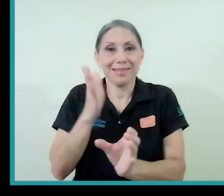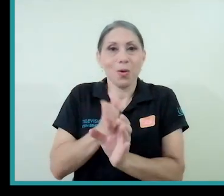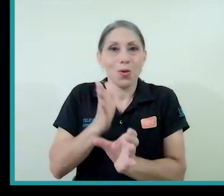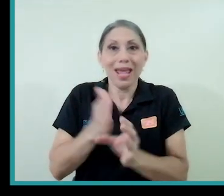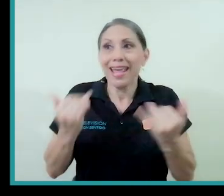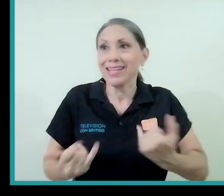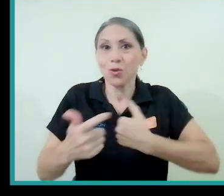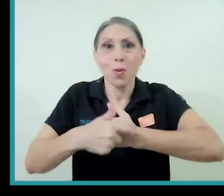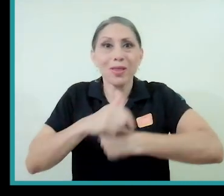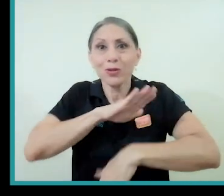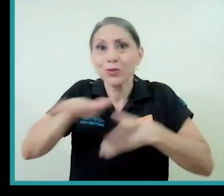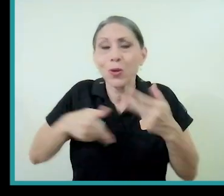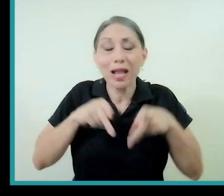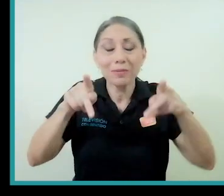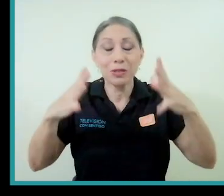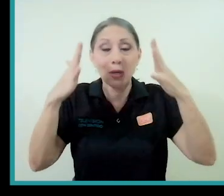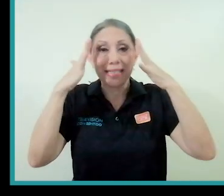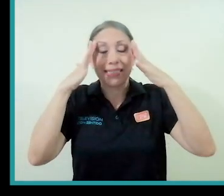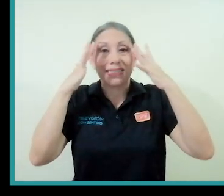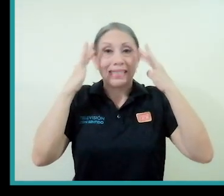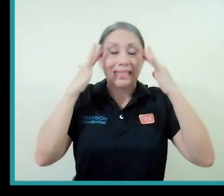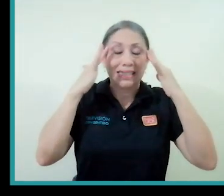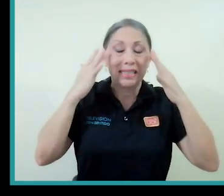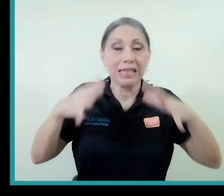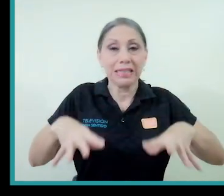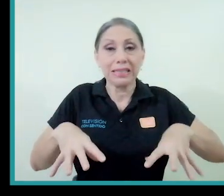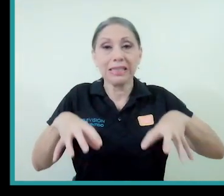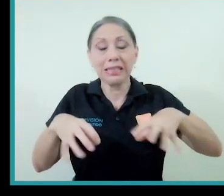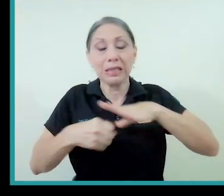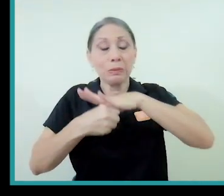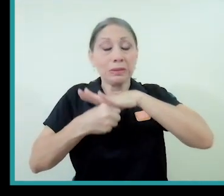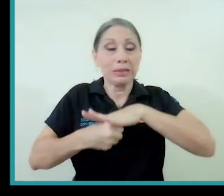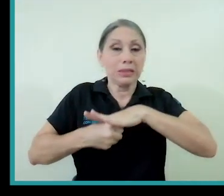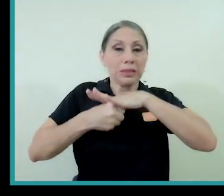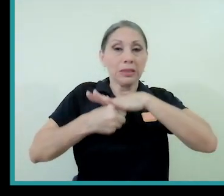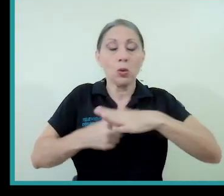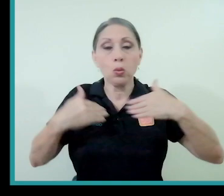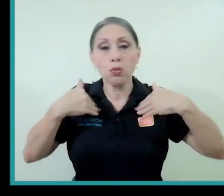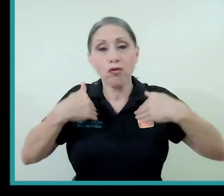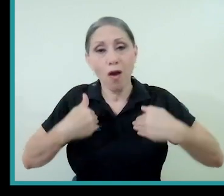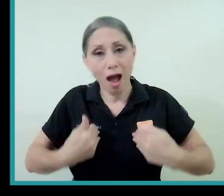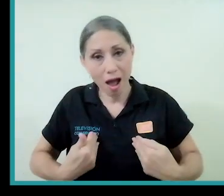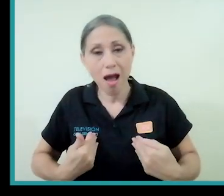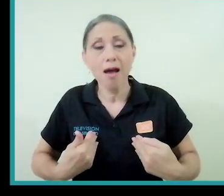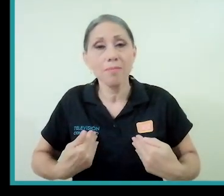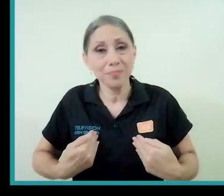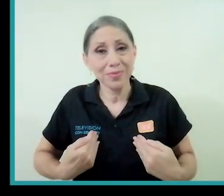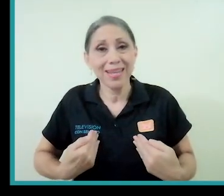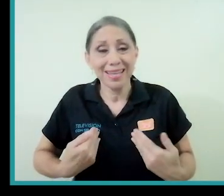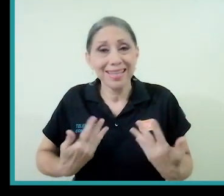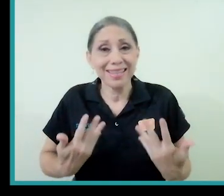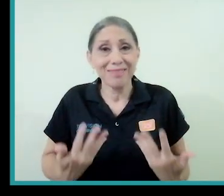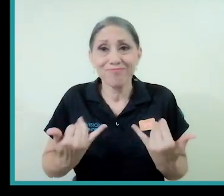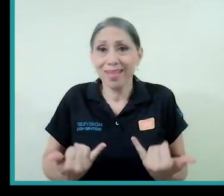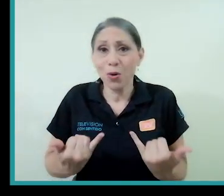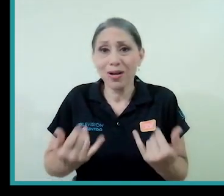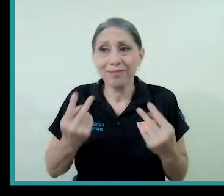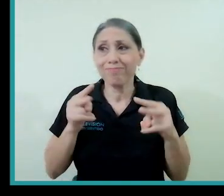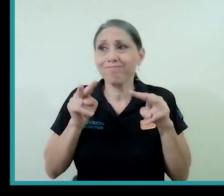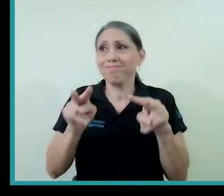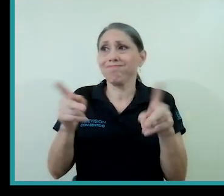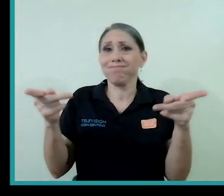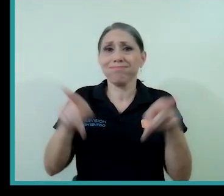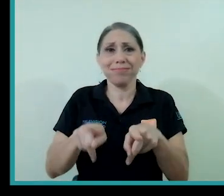sea, no hay quien no sienta la presión, el estrés, la fatiga de estar frente a una